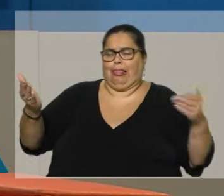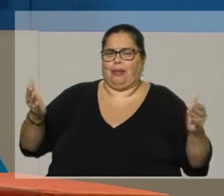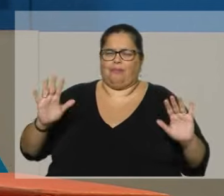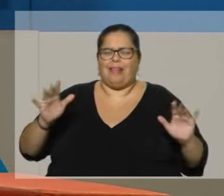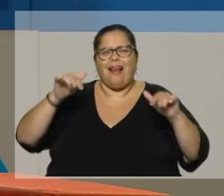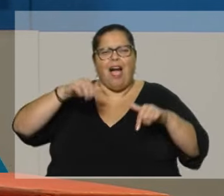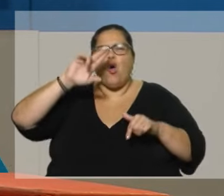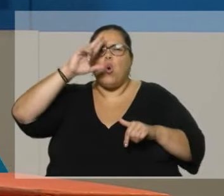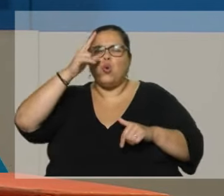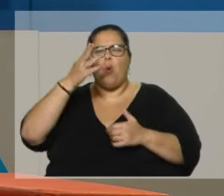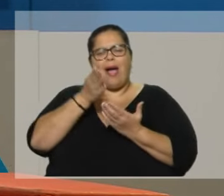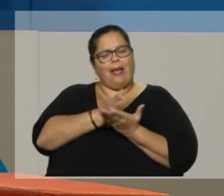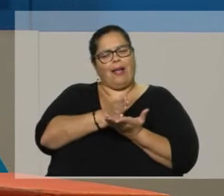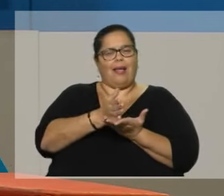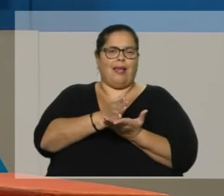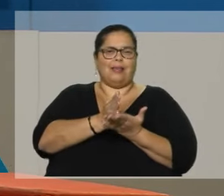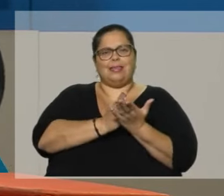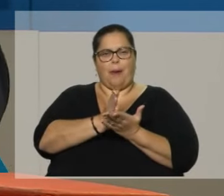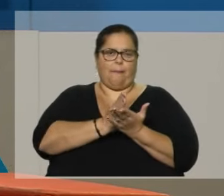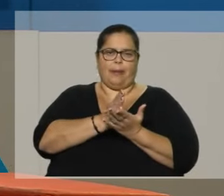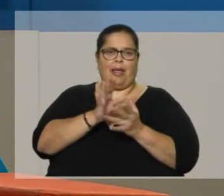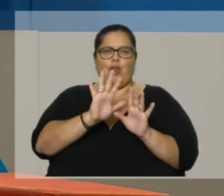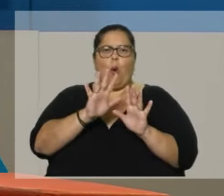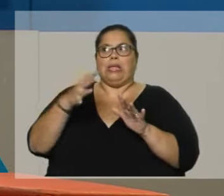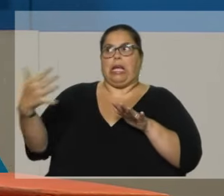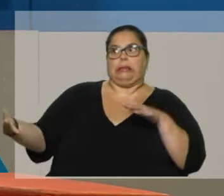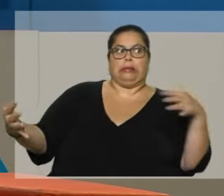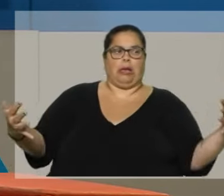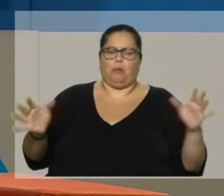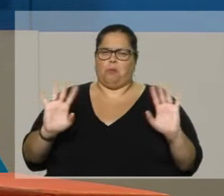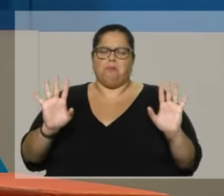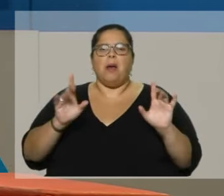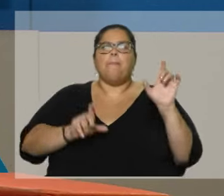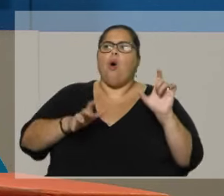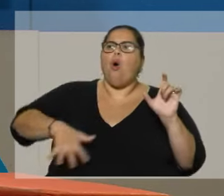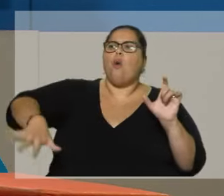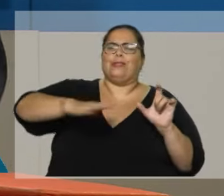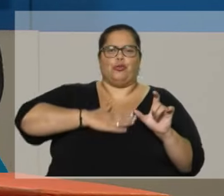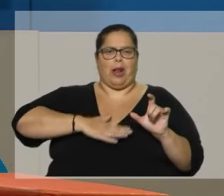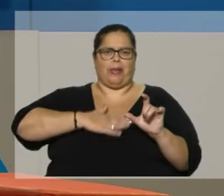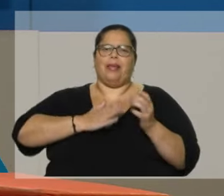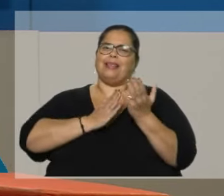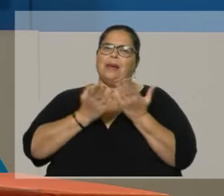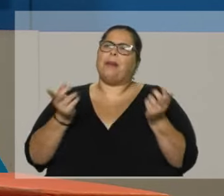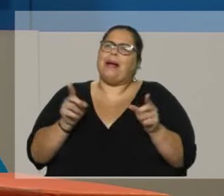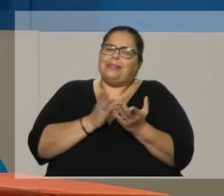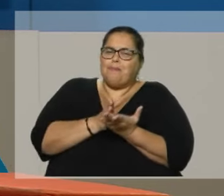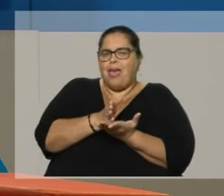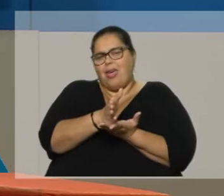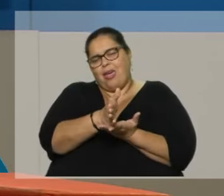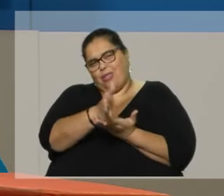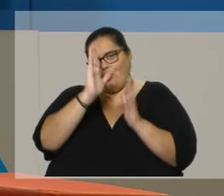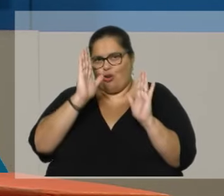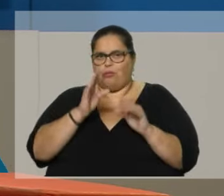un país de extremos, afortunadamente. Es una población bastante tranquila. Y bueno, creo que a nivel